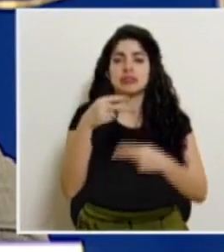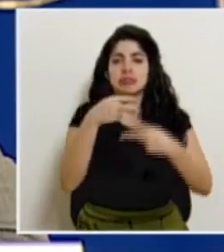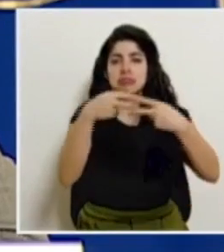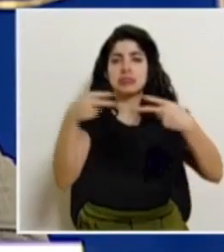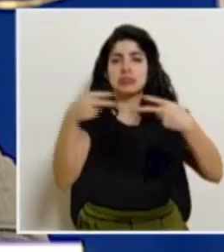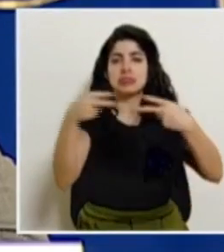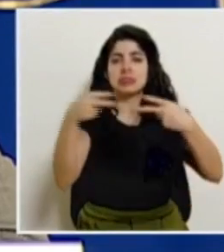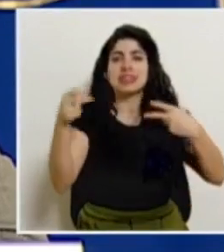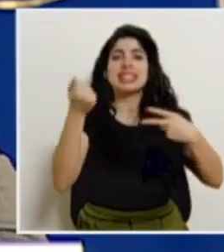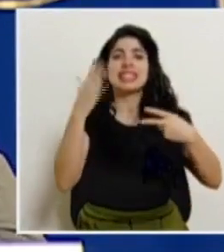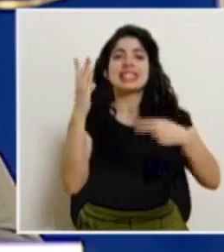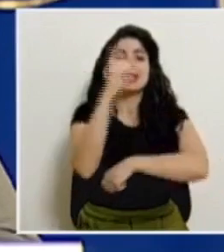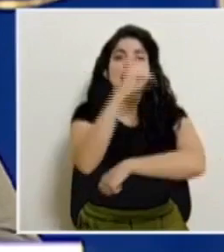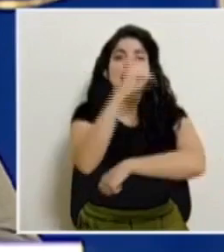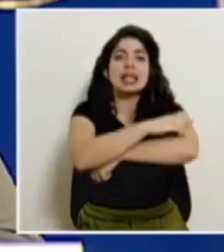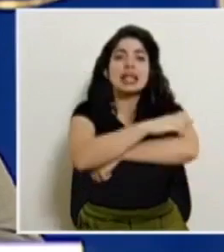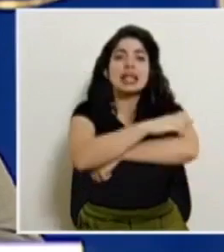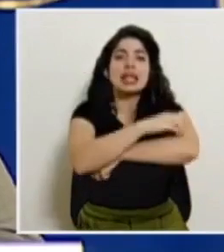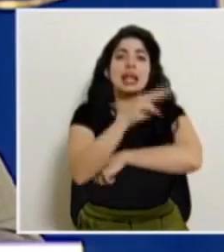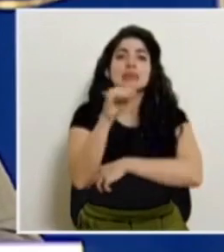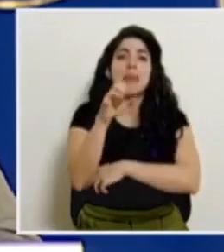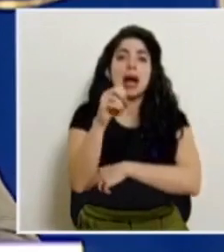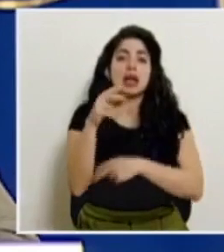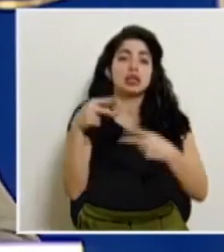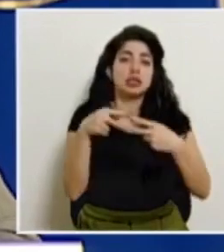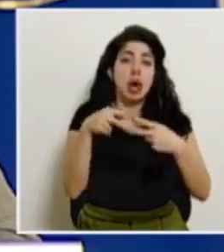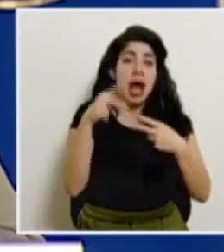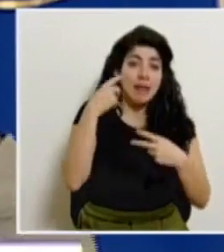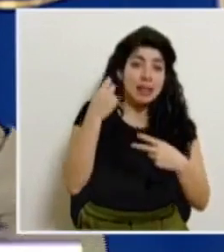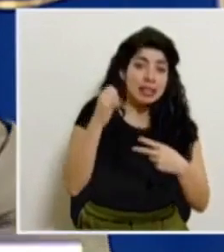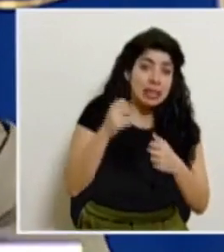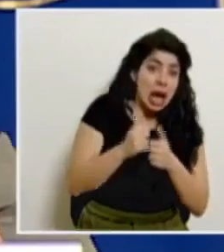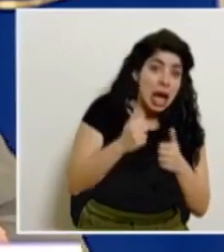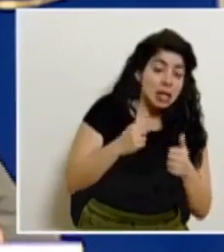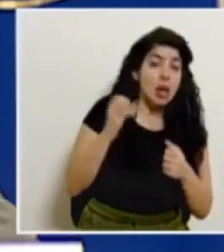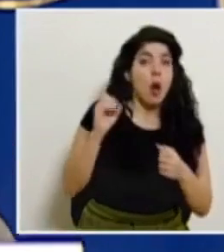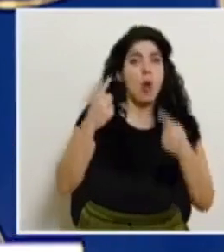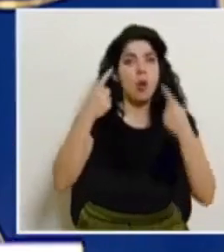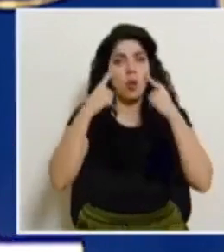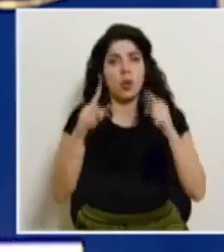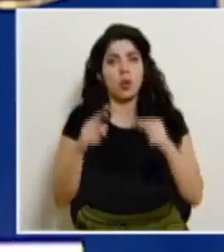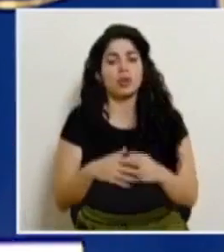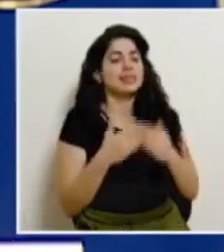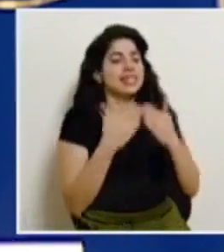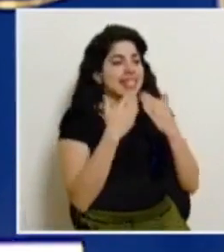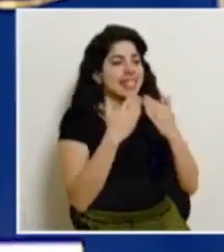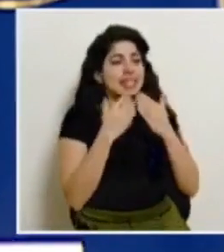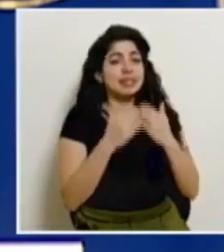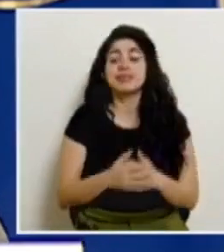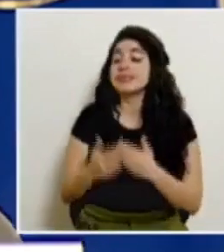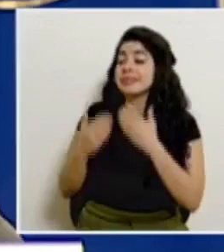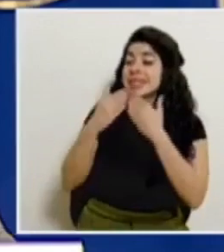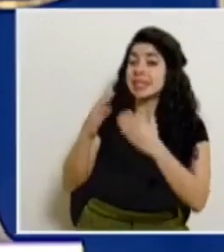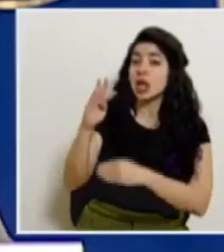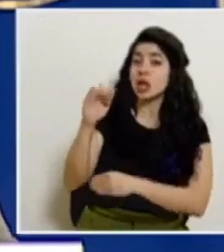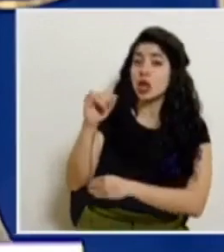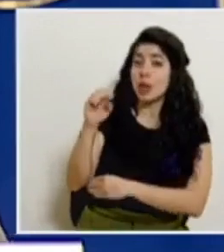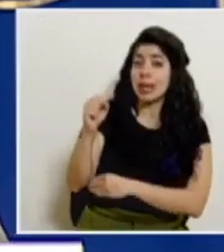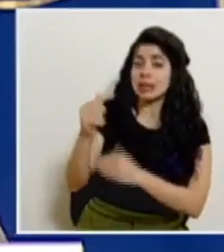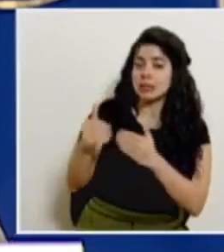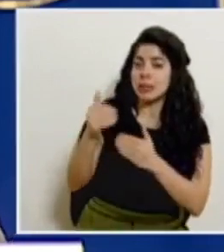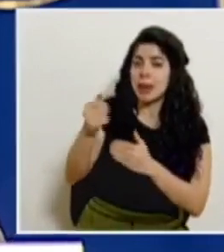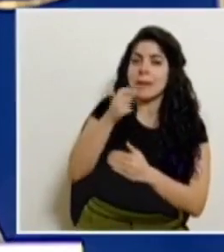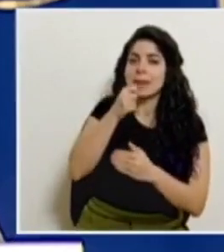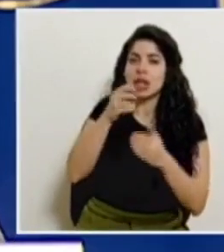estamos atrasados o si va a cumplirse el tiempo. Muchas gracias. Muchas gracias Tomás. El